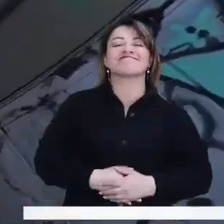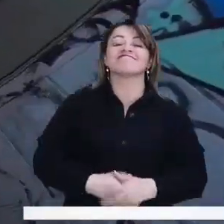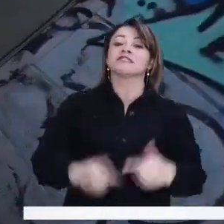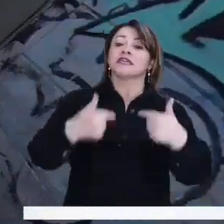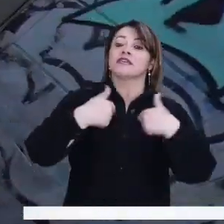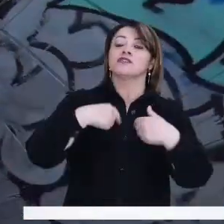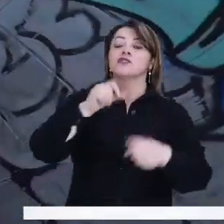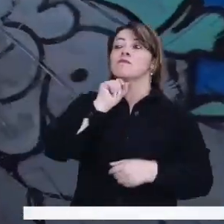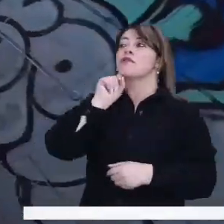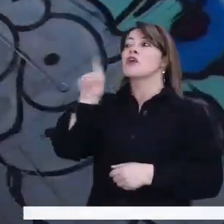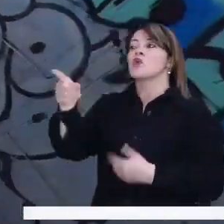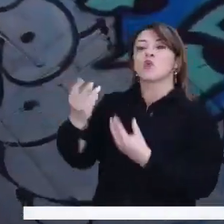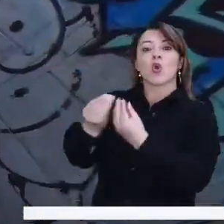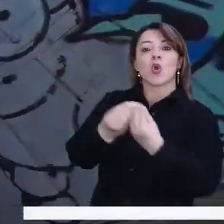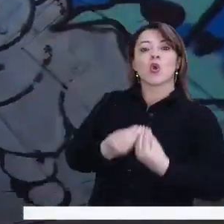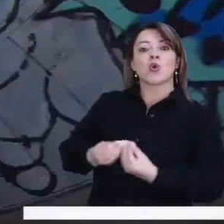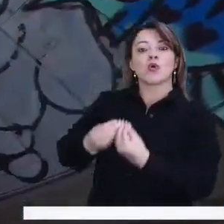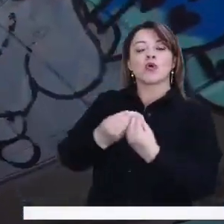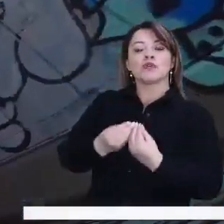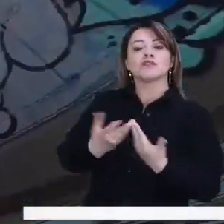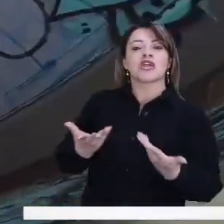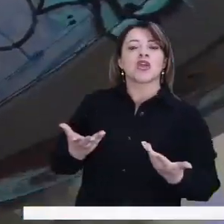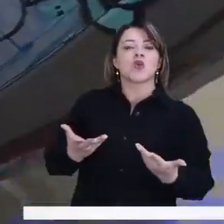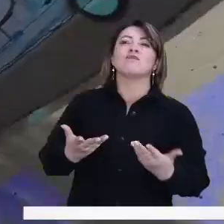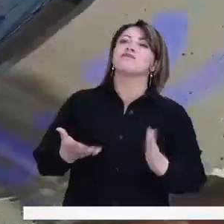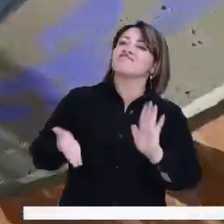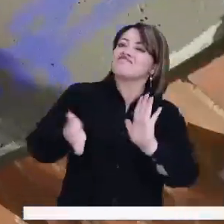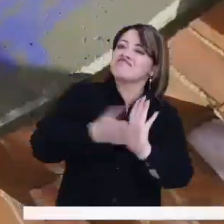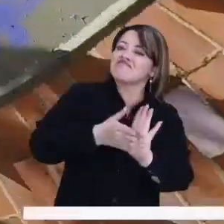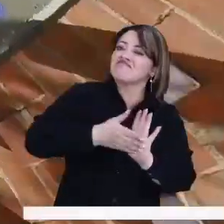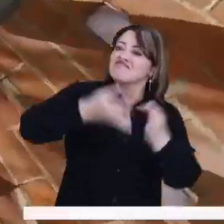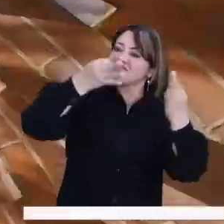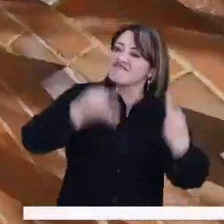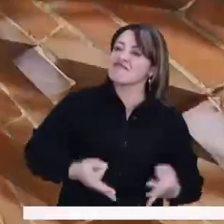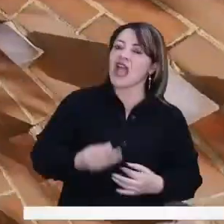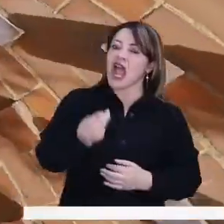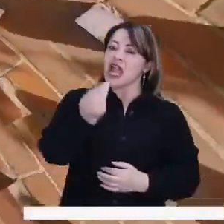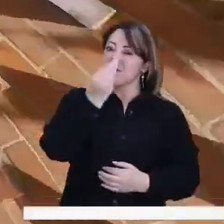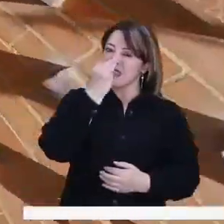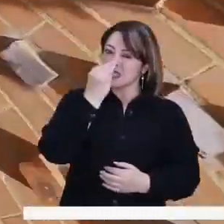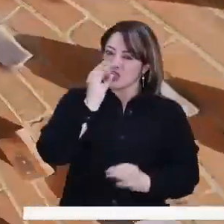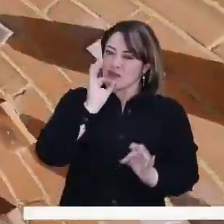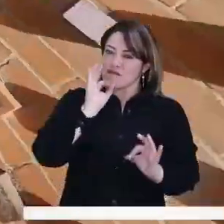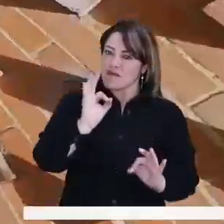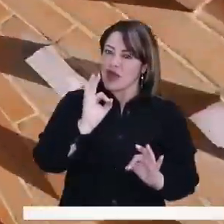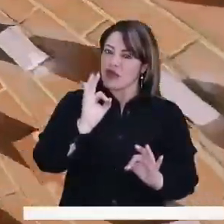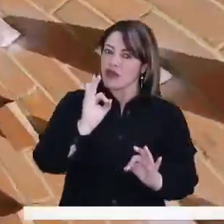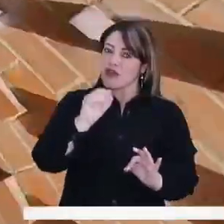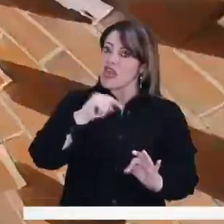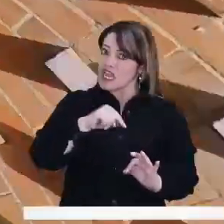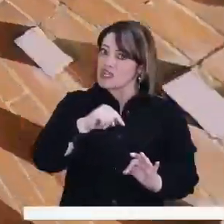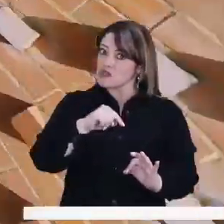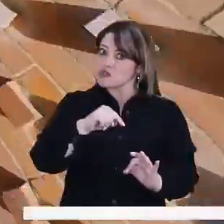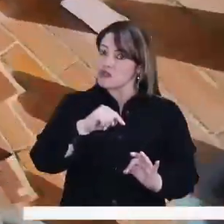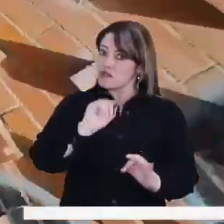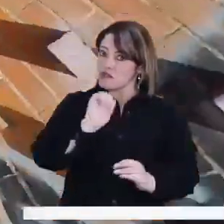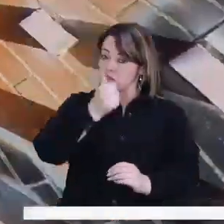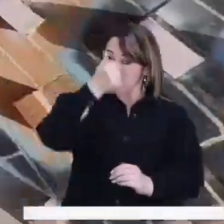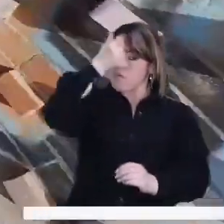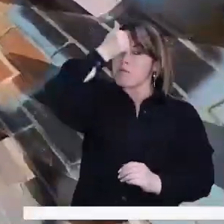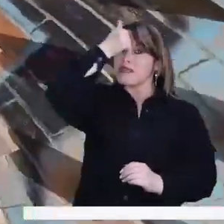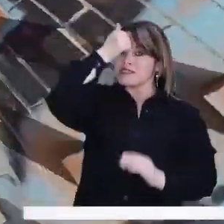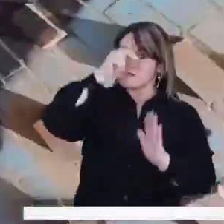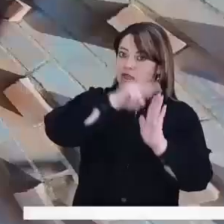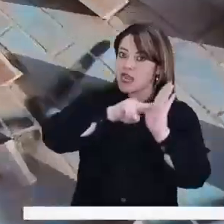Sabina, me gustaría preguntarle a los concejales en el estudio. ¿Garantizar la alimentación integral de los niños no debería ser la